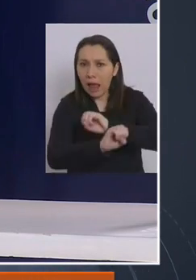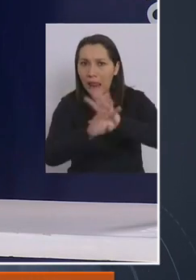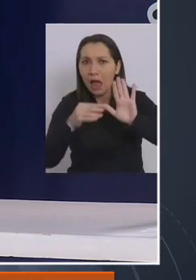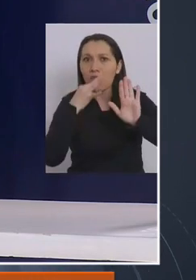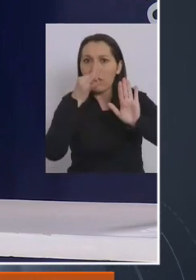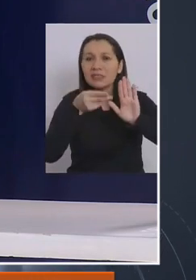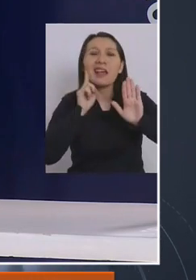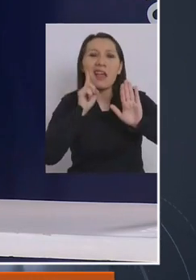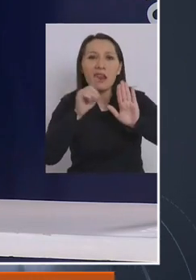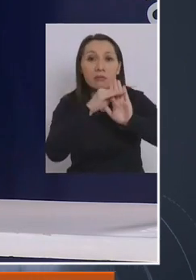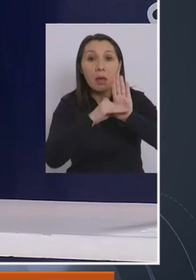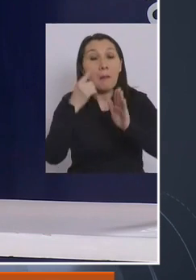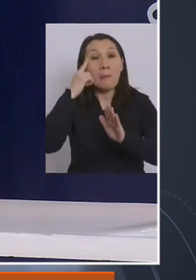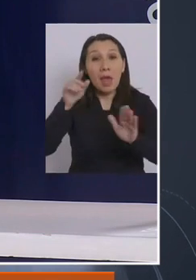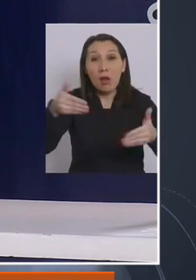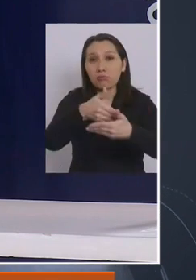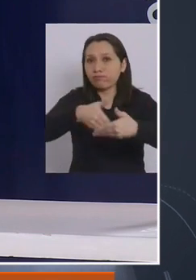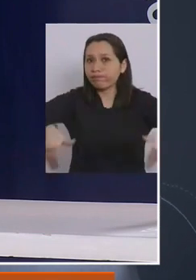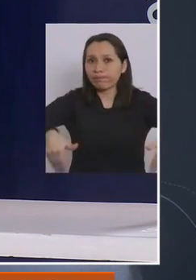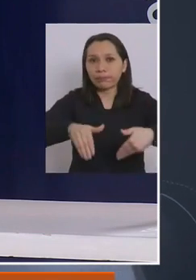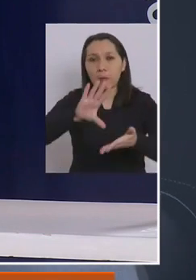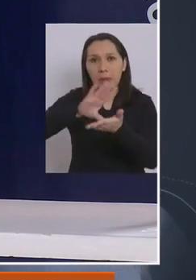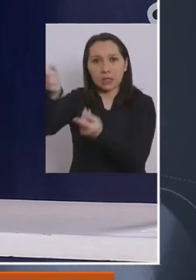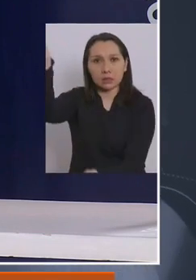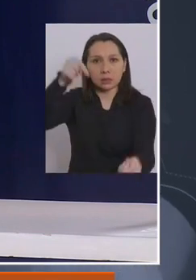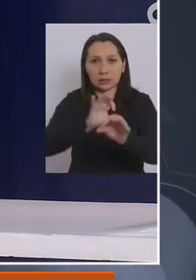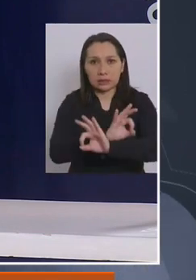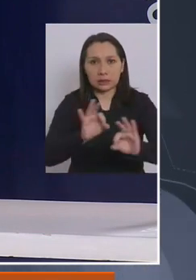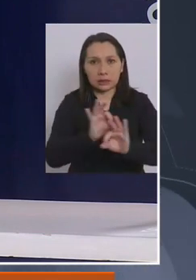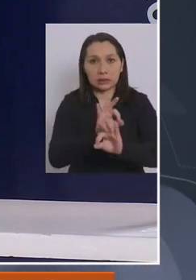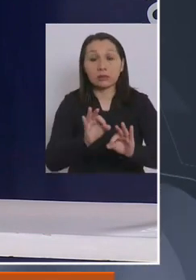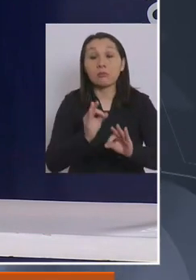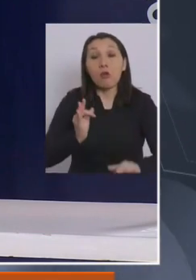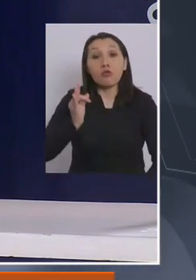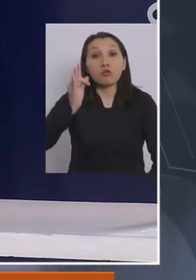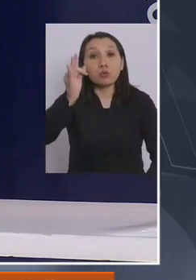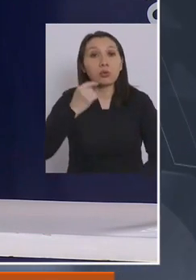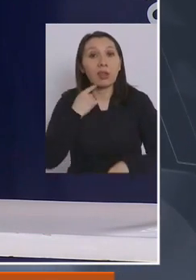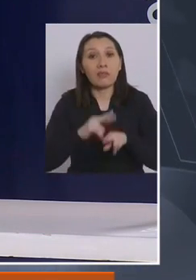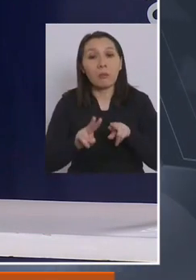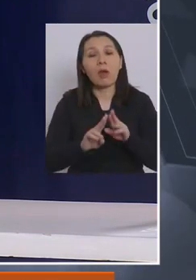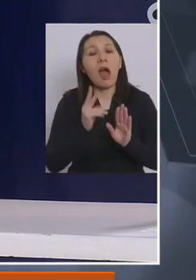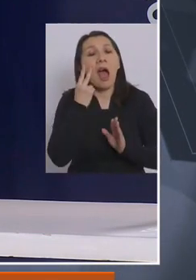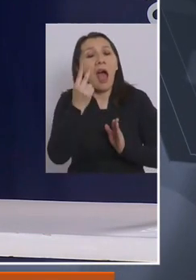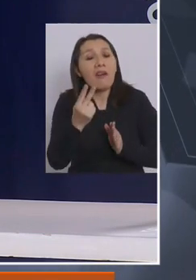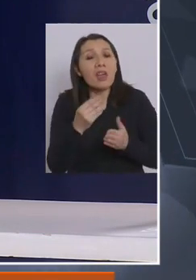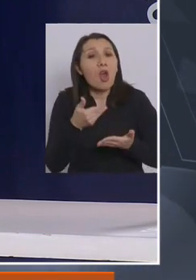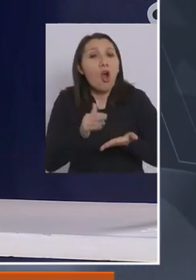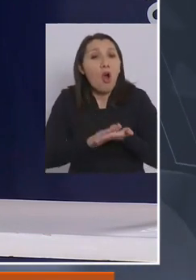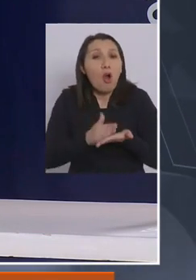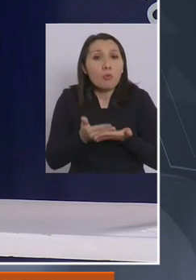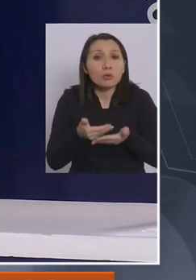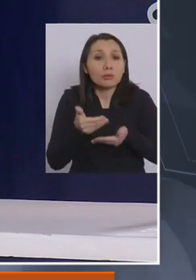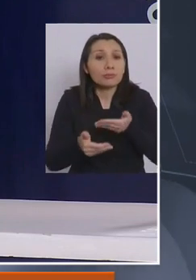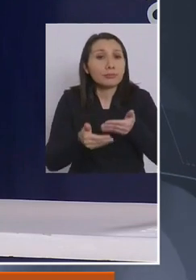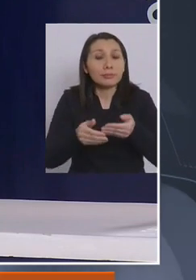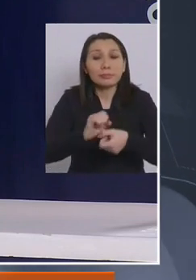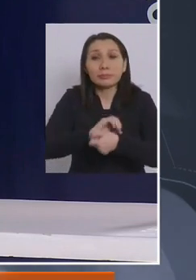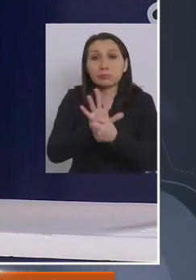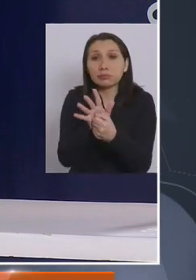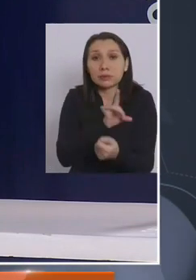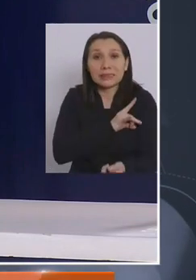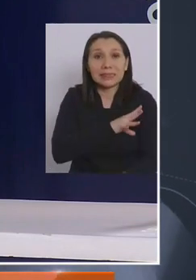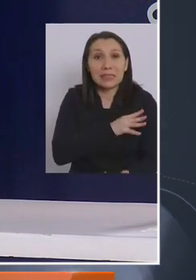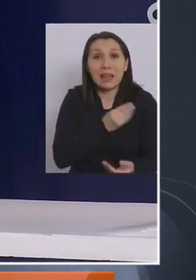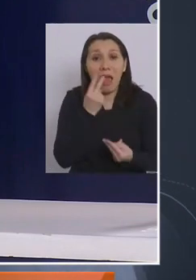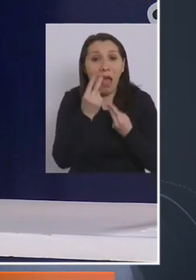pero las fronteras están cerradas. En relación a las medidas que vamos a tomar en el futuro, tenemos que ir viendo cómo va evolucionando la pandemia en nuestro